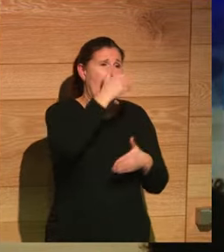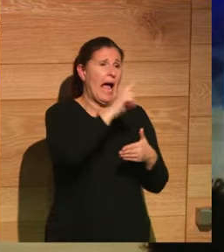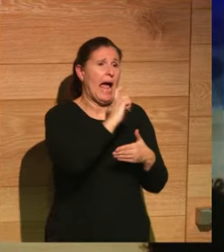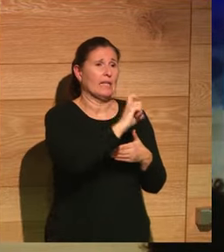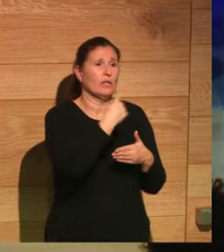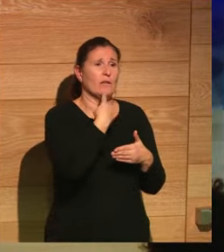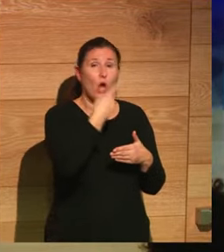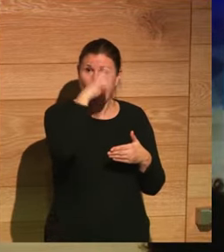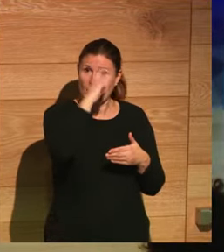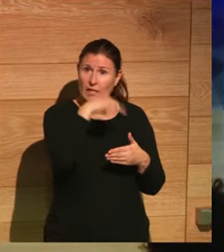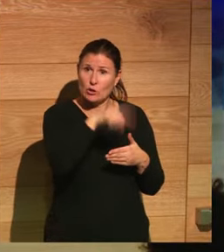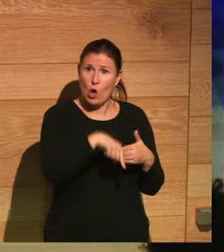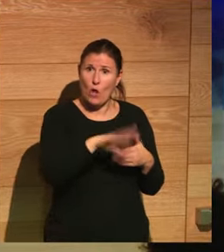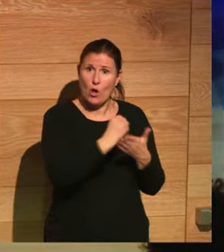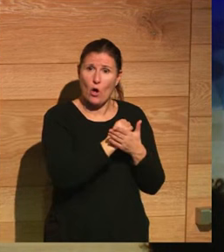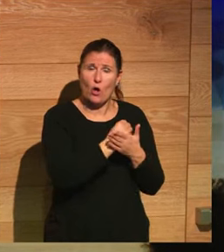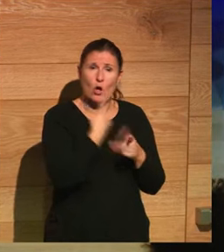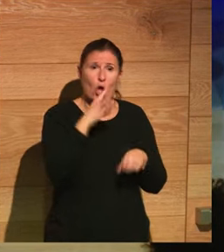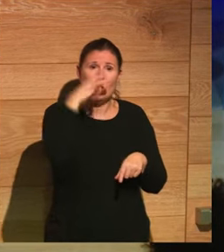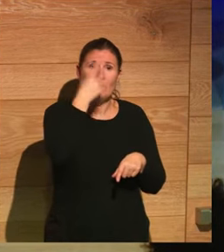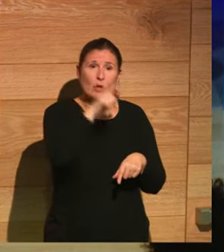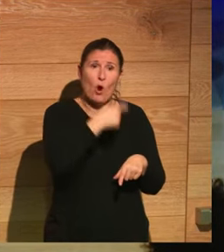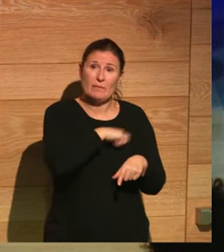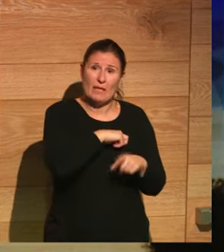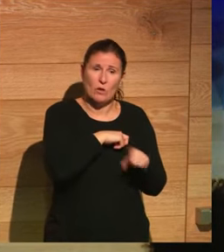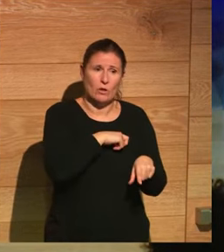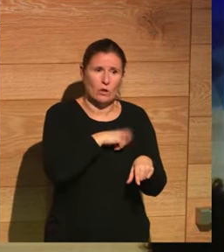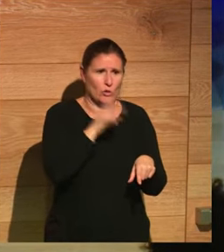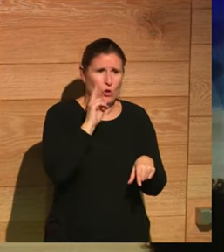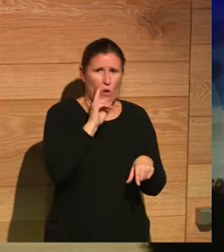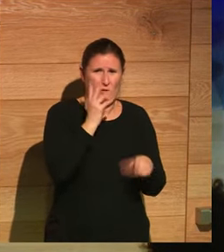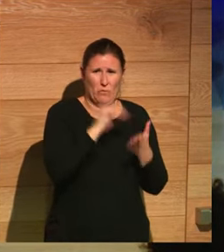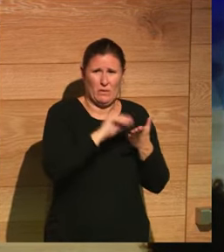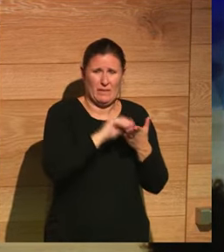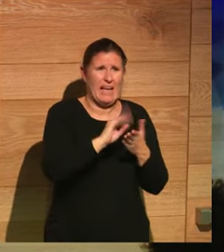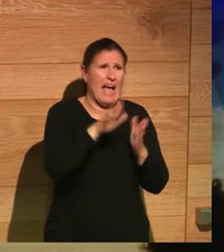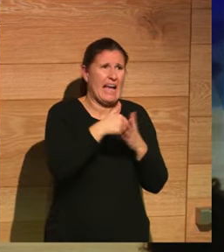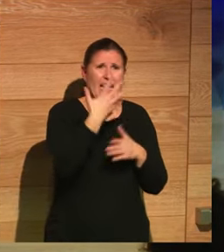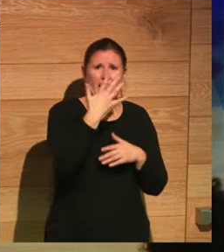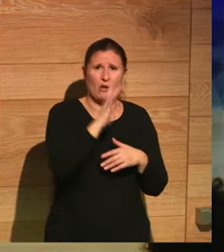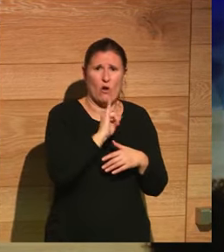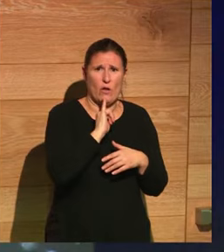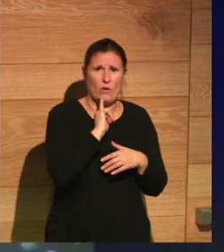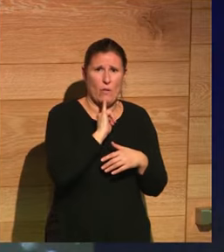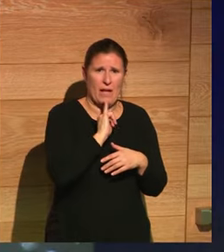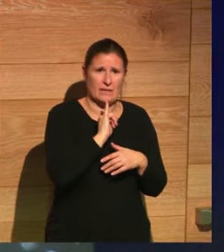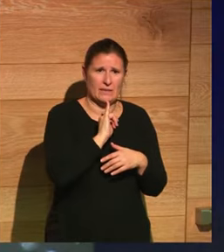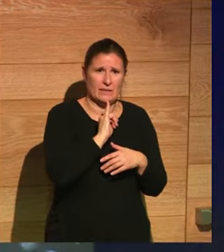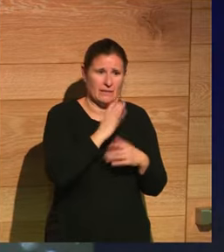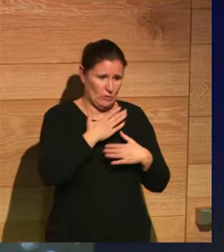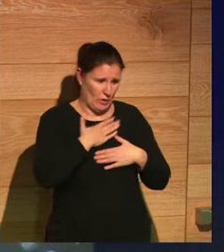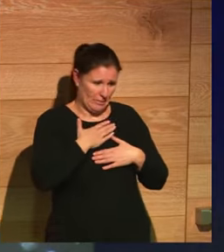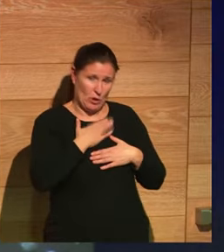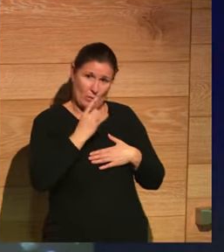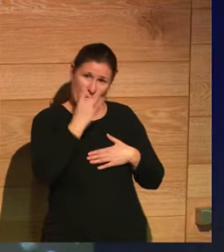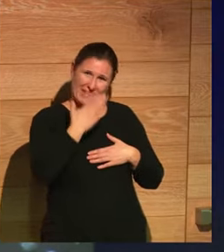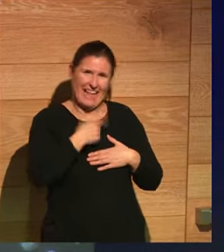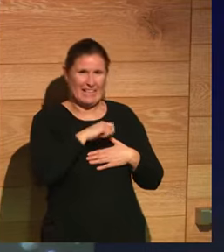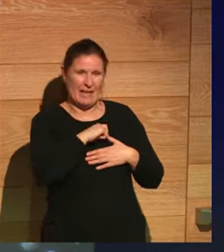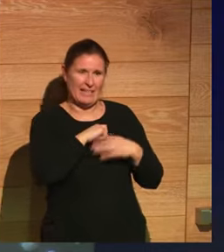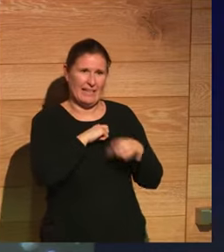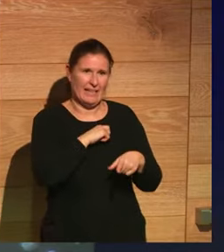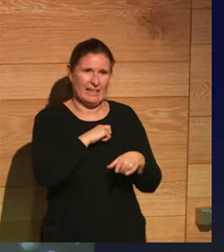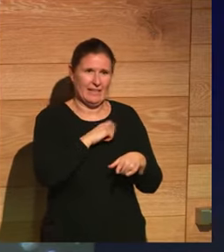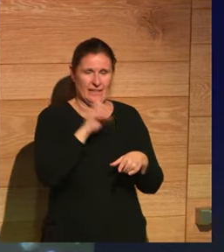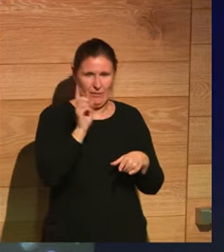no sabías que todas estas cosas en realidad las inventó un español esto yo lo he visto ya por lo menos en cinco idiomas que no es cosa nuestra solo que mucha gente se